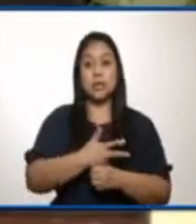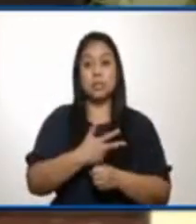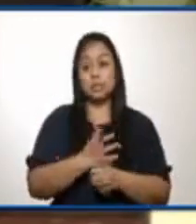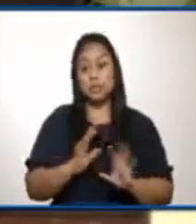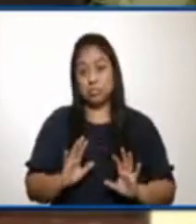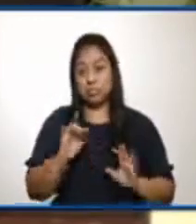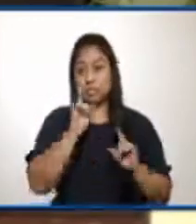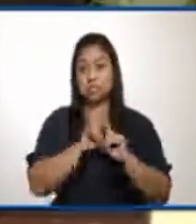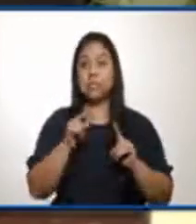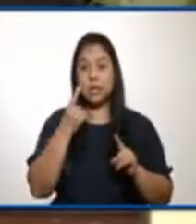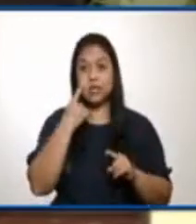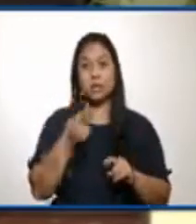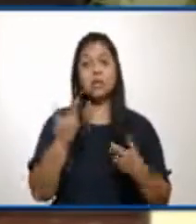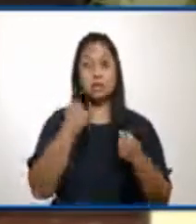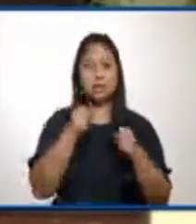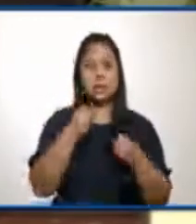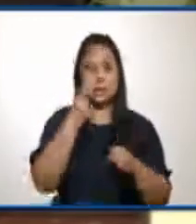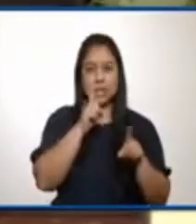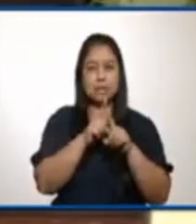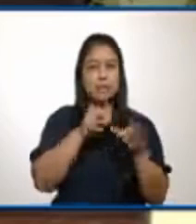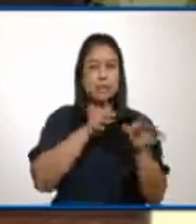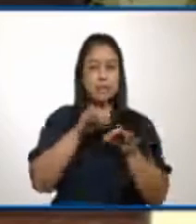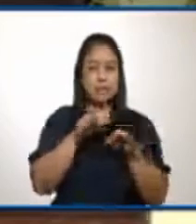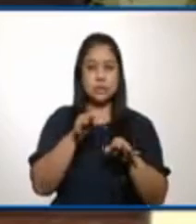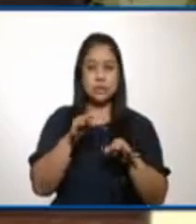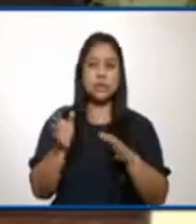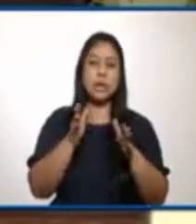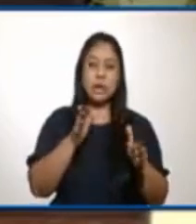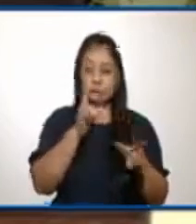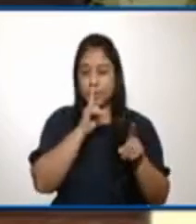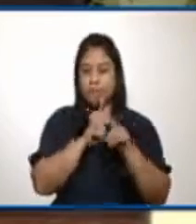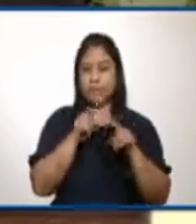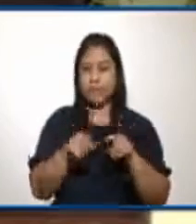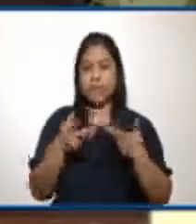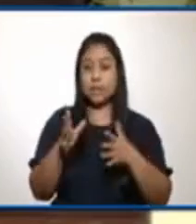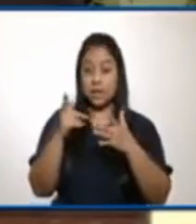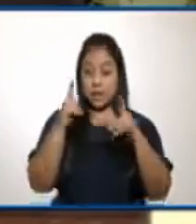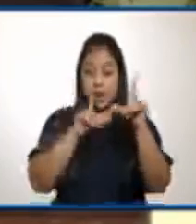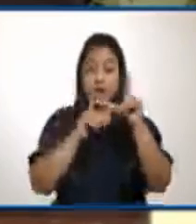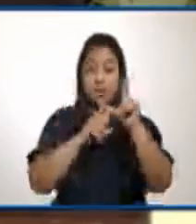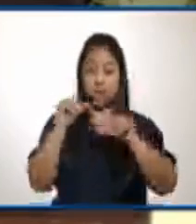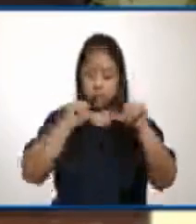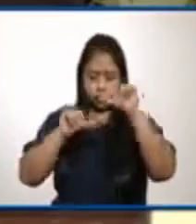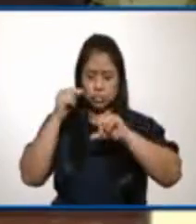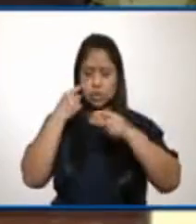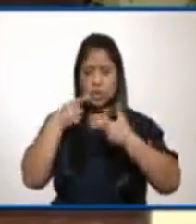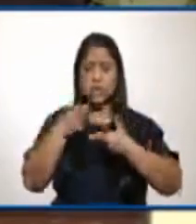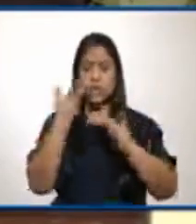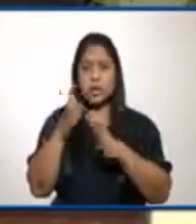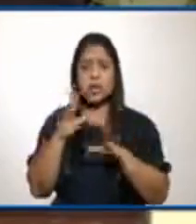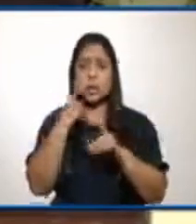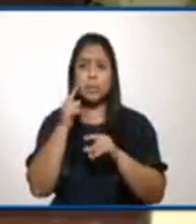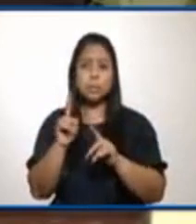con mucha frecuencia y además se traslada a laboratorios de referencia externos para su